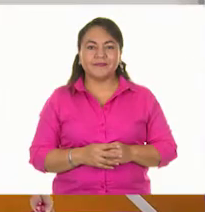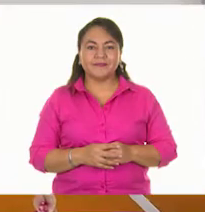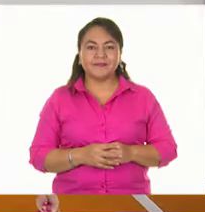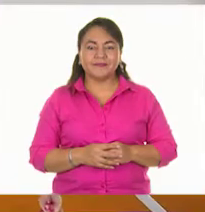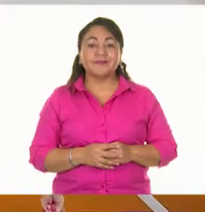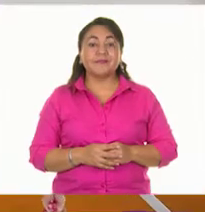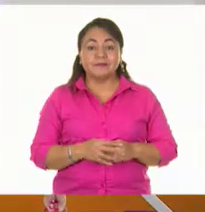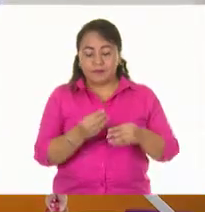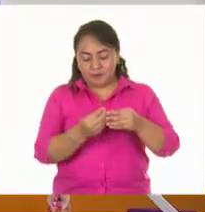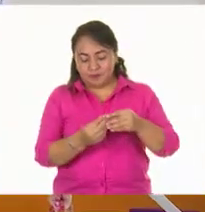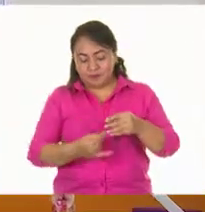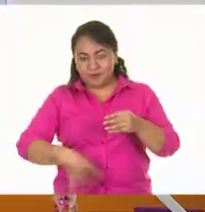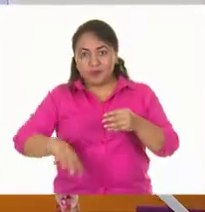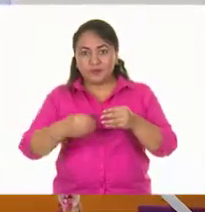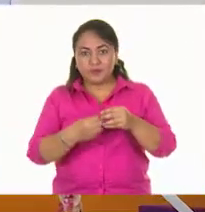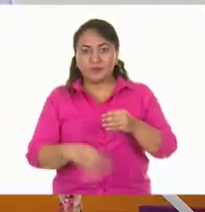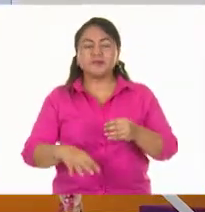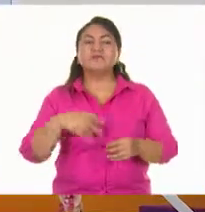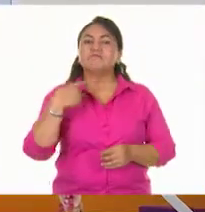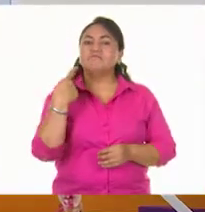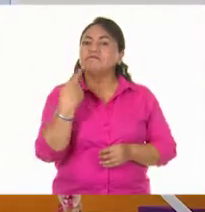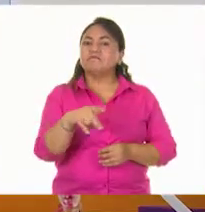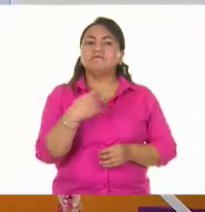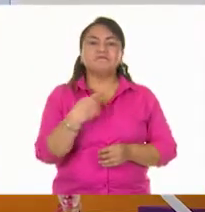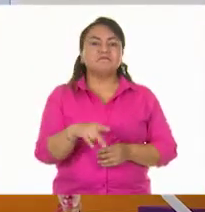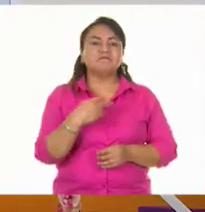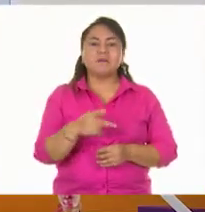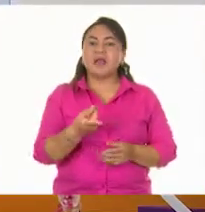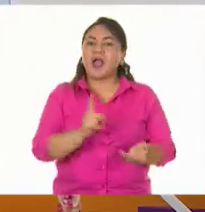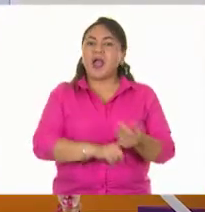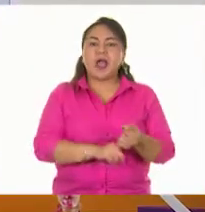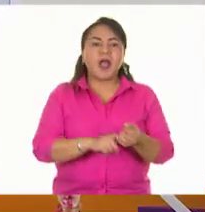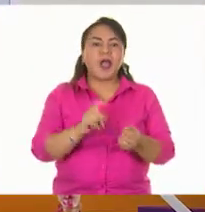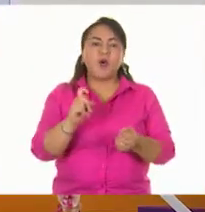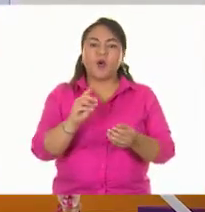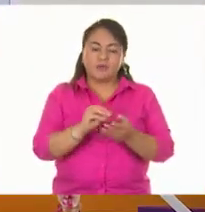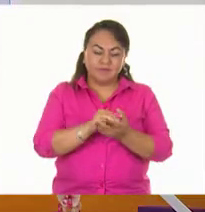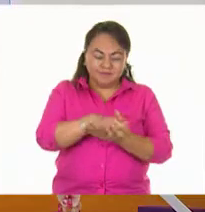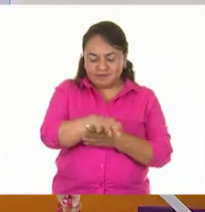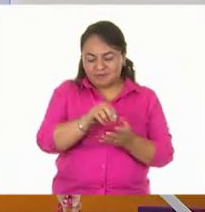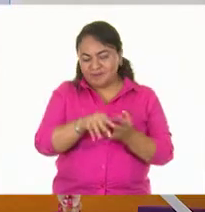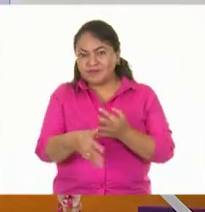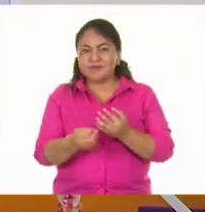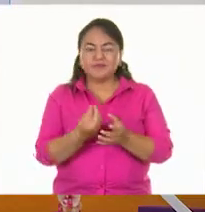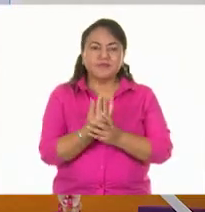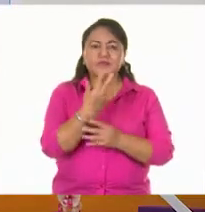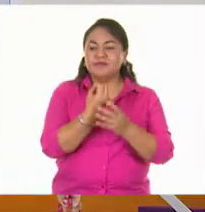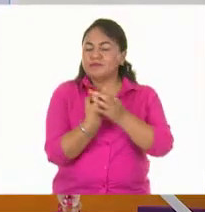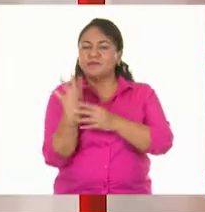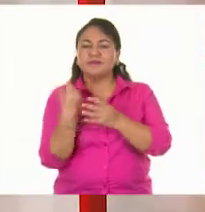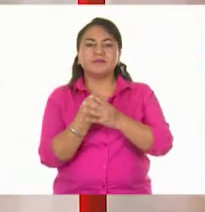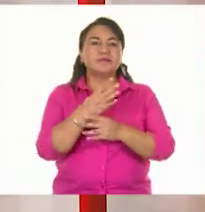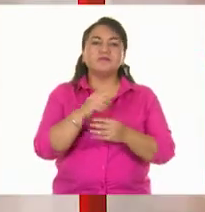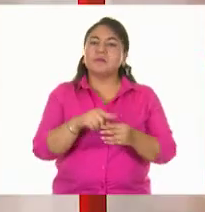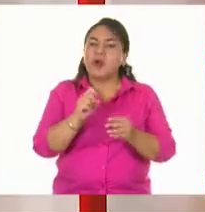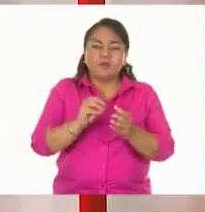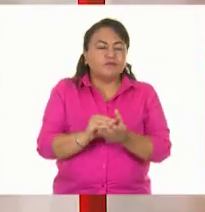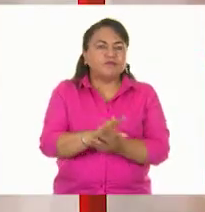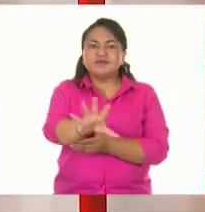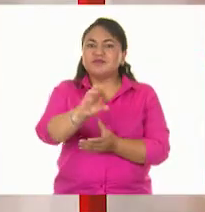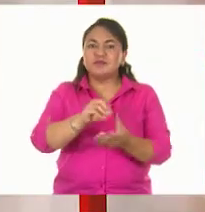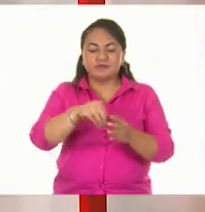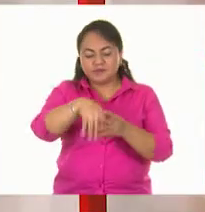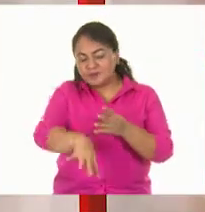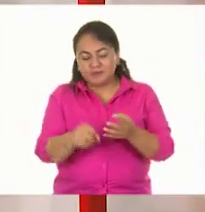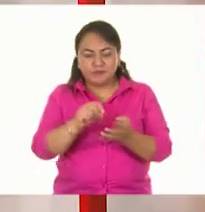Los líquidos tienen fluidez. ¿Eso qué quiere decir? Que los líquidos van a... Van a fluir. Van a fluir.